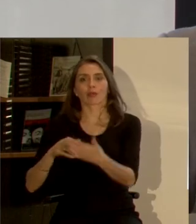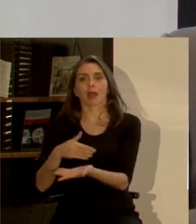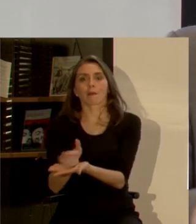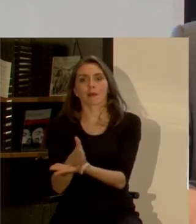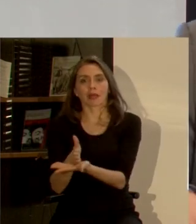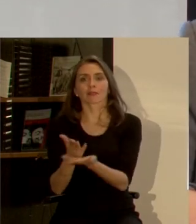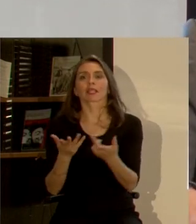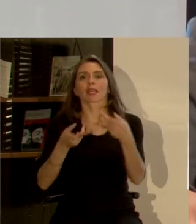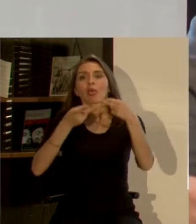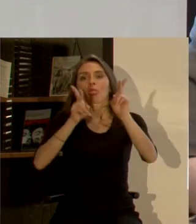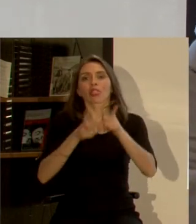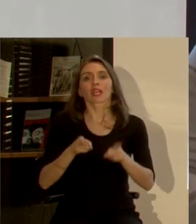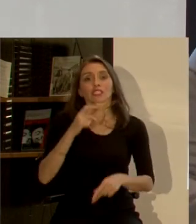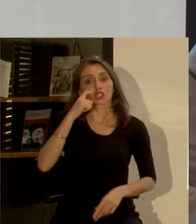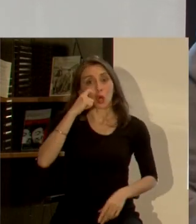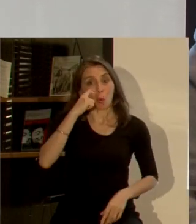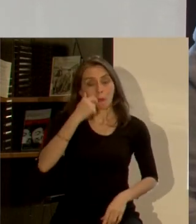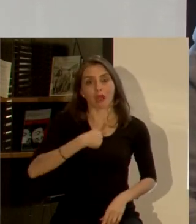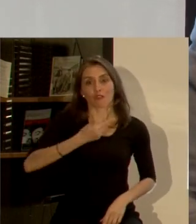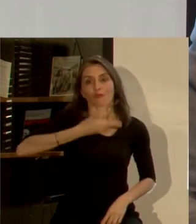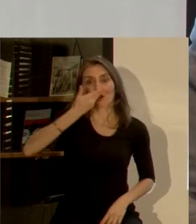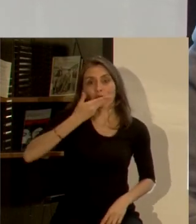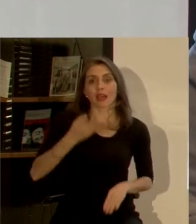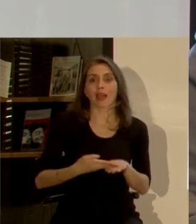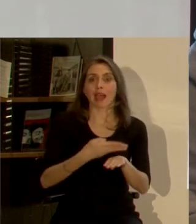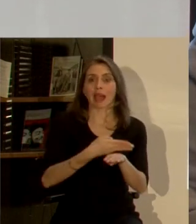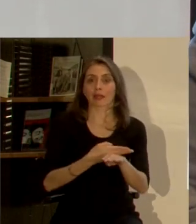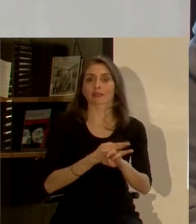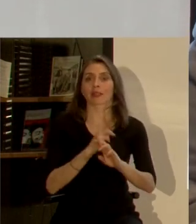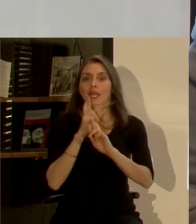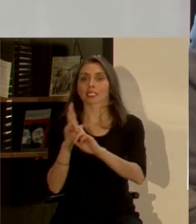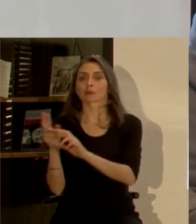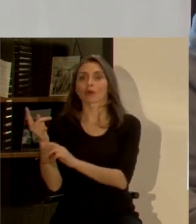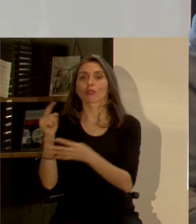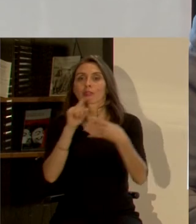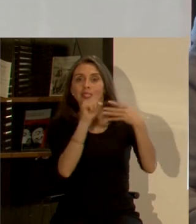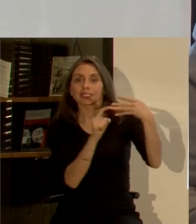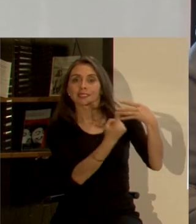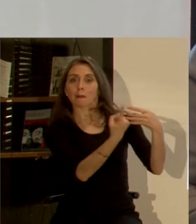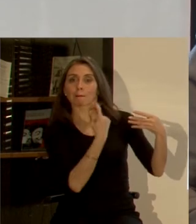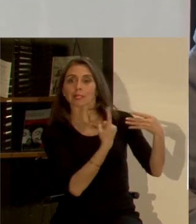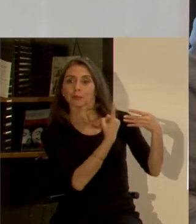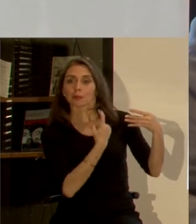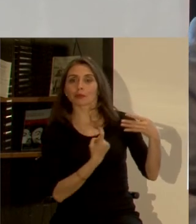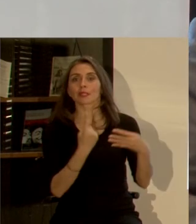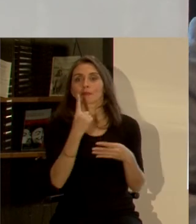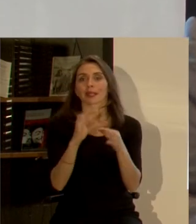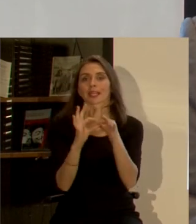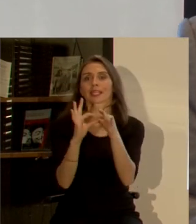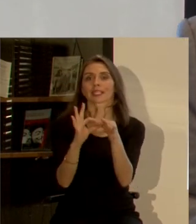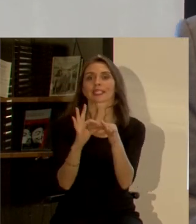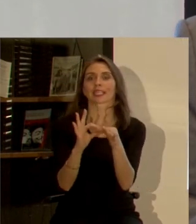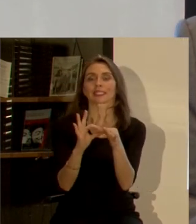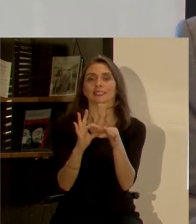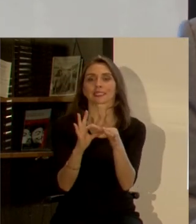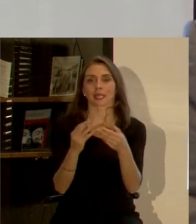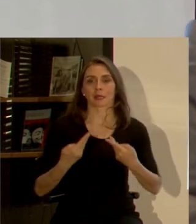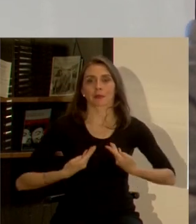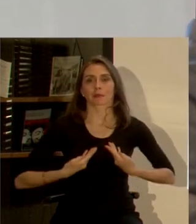que son los derechos humanos y antes de comenzar a responder las preguntas también quiero agradecer también la